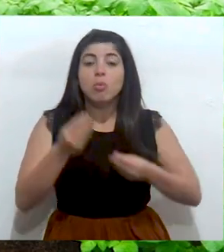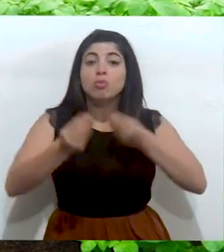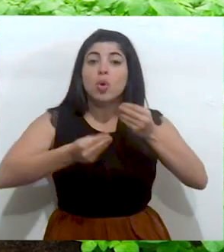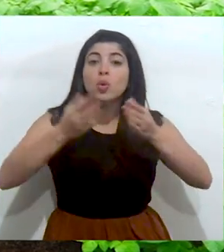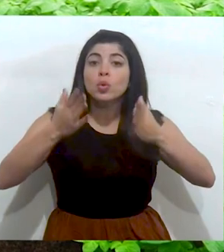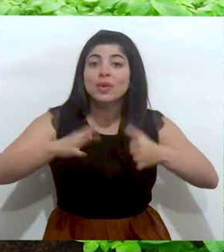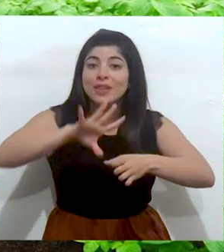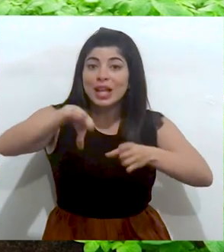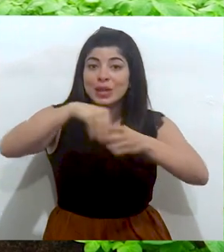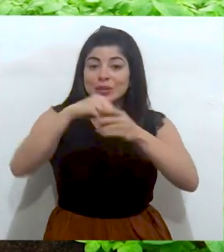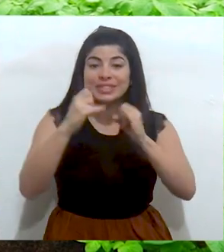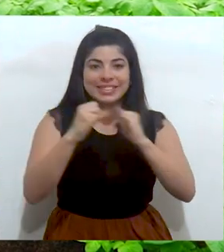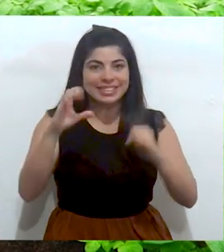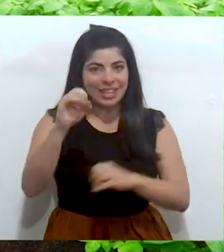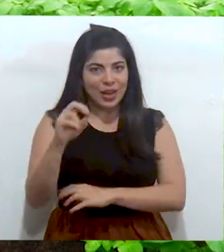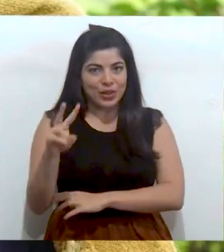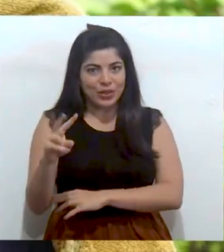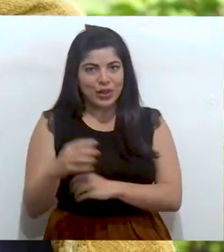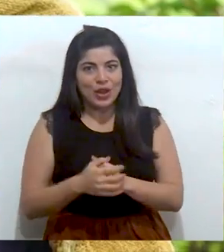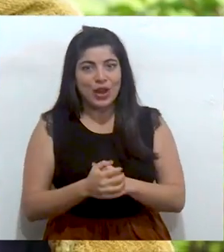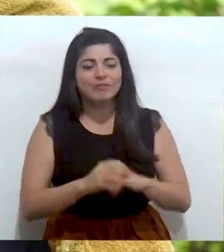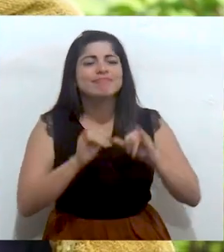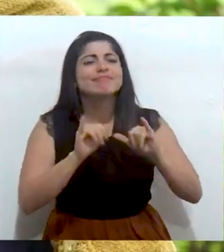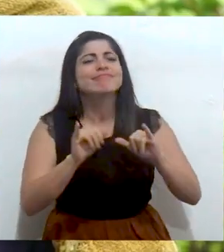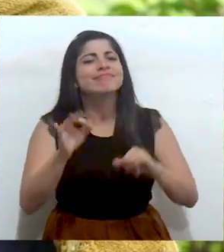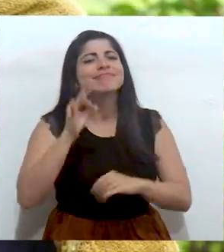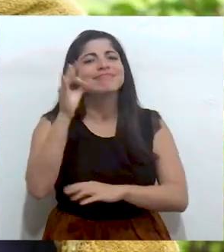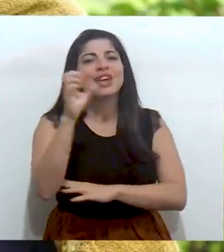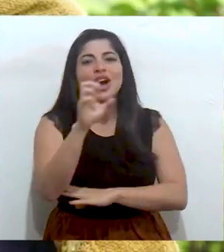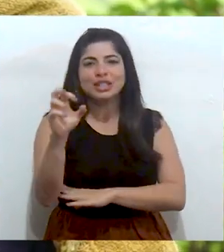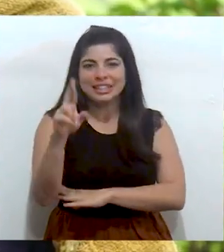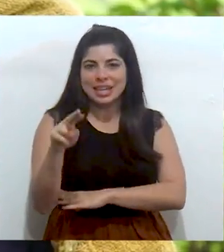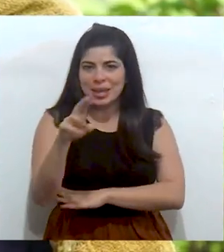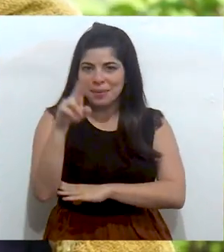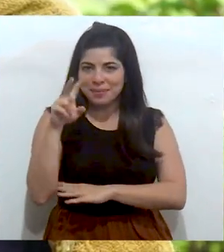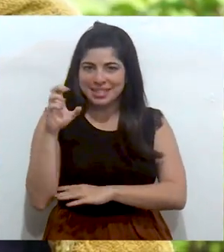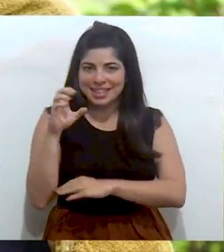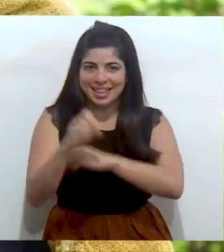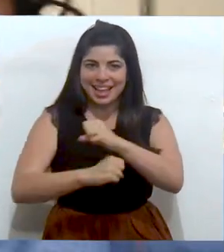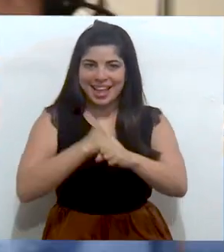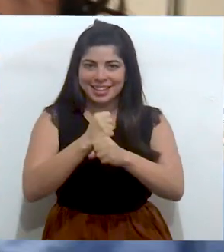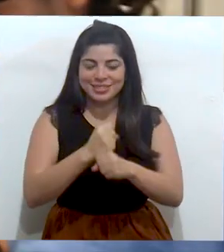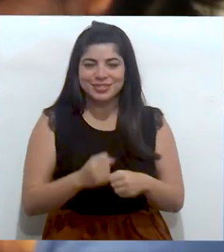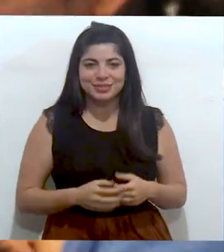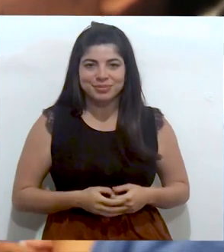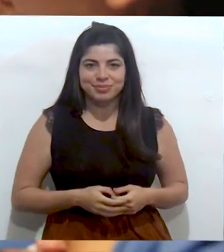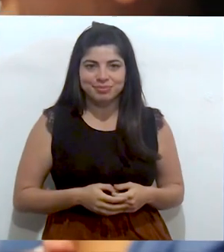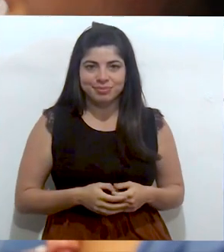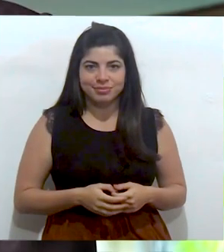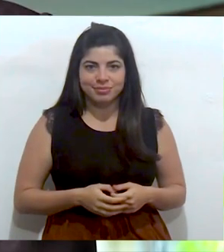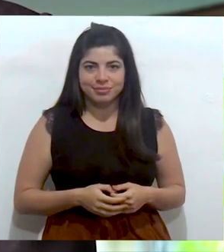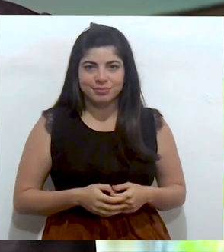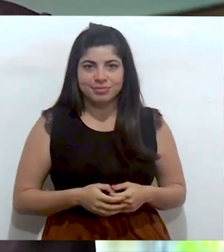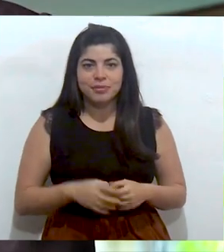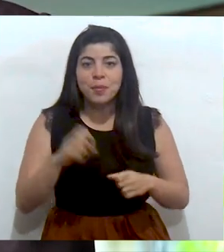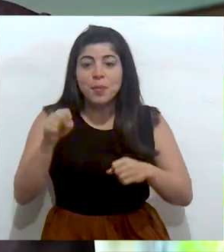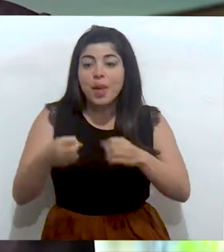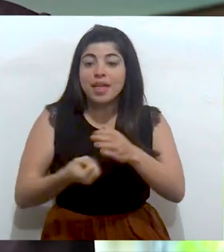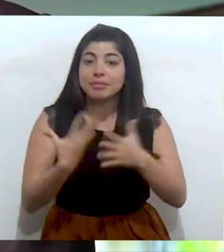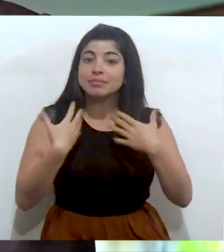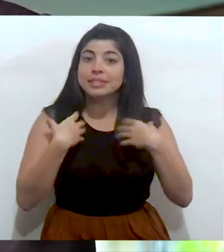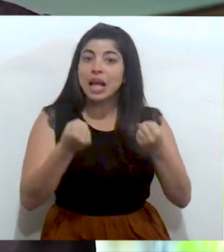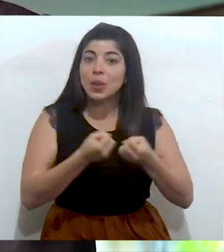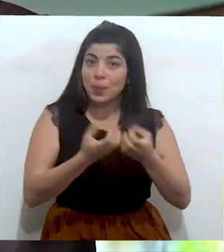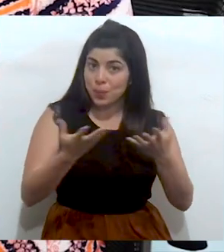Productiva, inclusiva y descarbonizada. Así será la Costa Rica del Bicentenario. Que genere